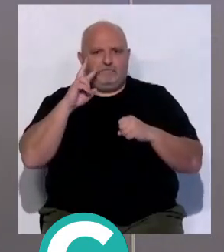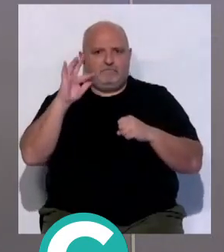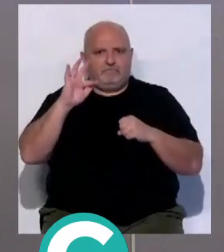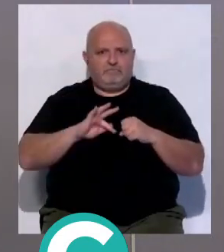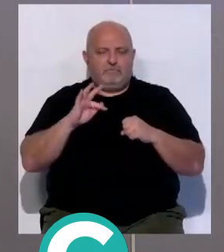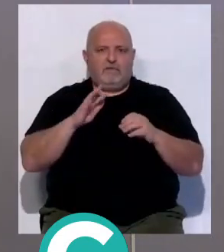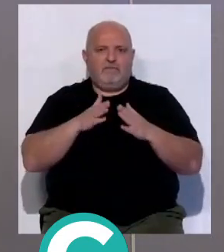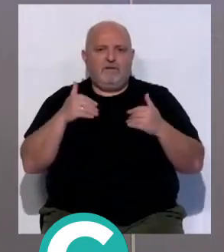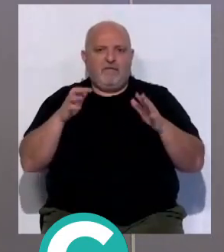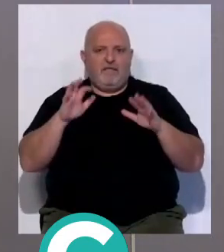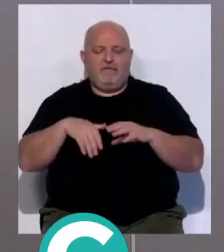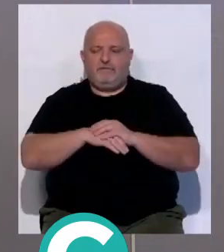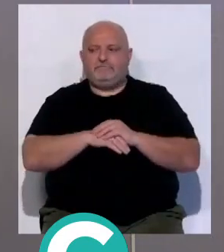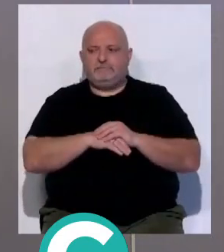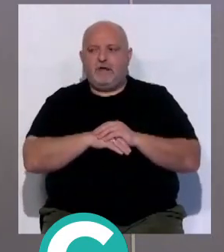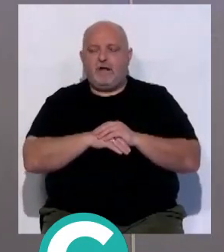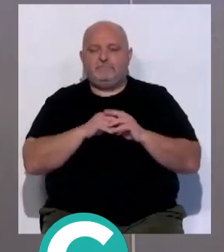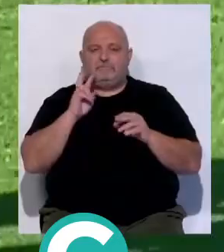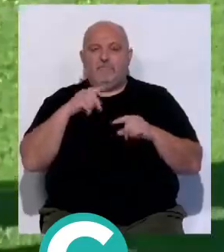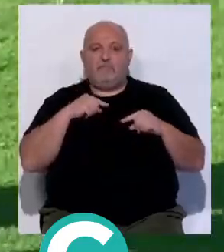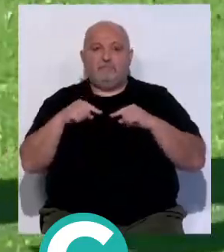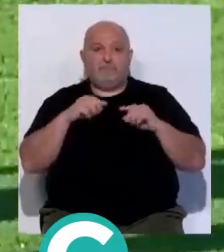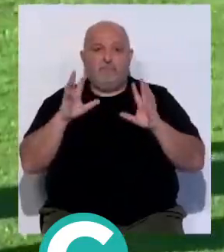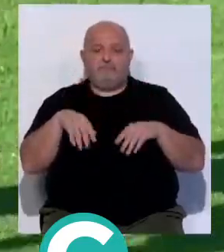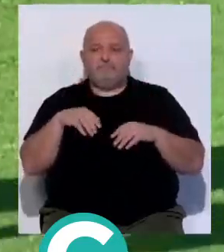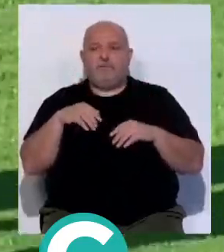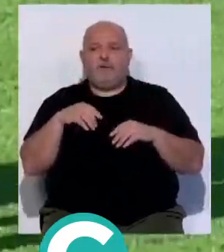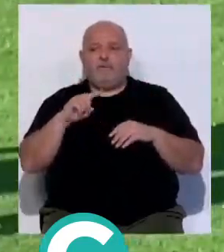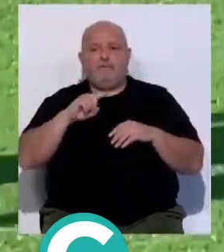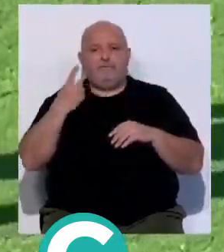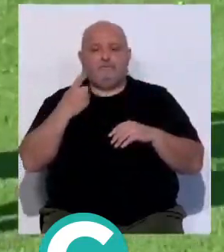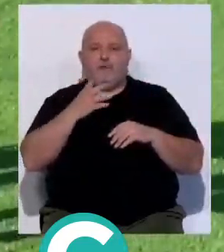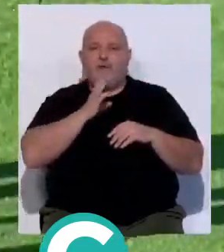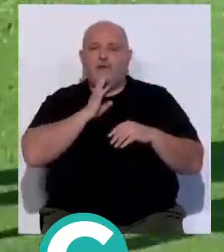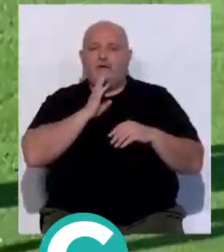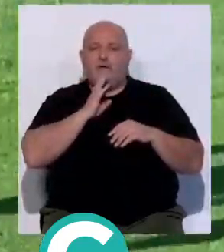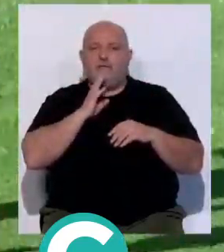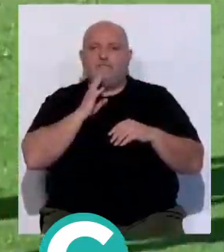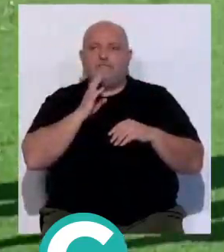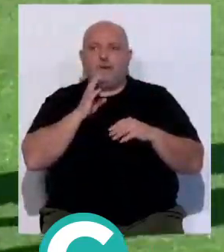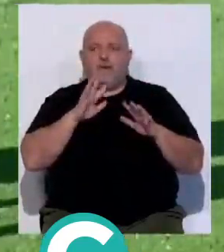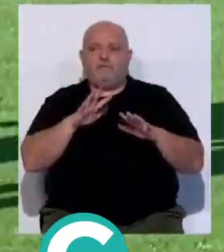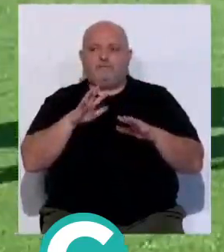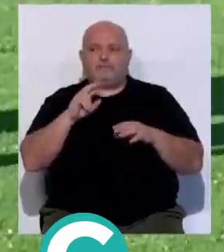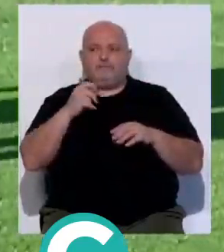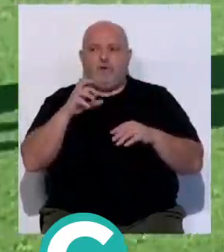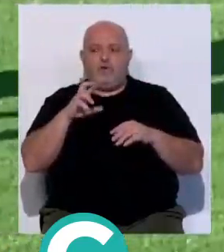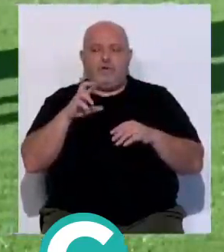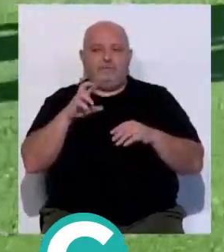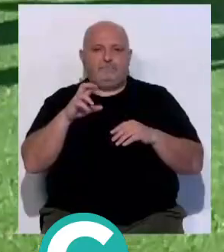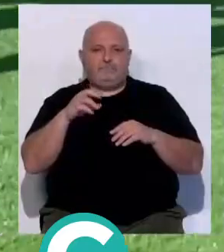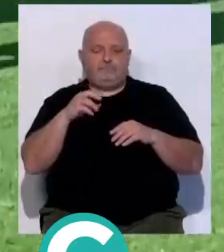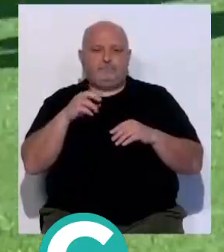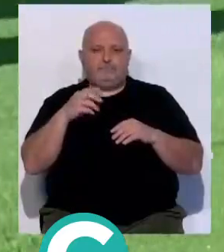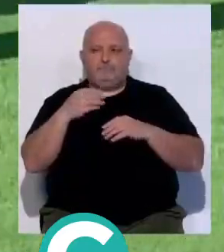Deportiva Bahía de Cádiz y ahí, Sergio González, primero vemos cómo está Roger Martí